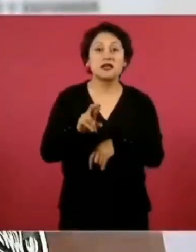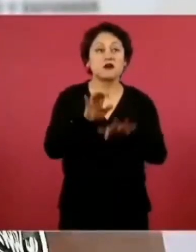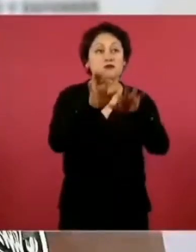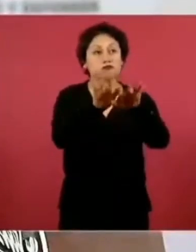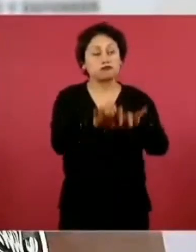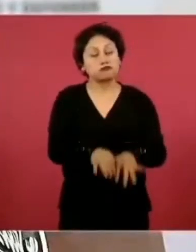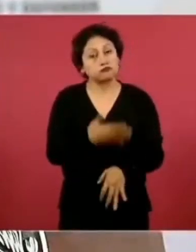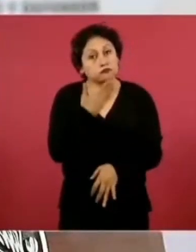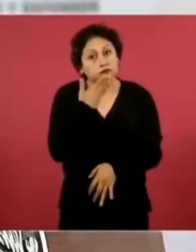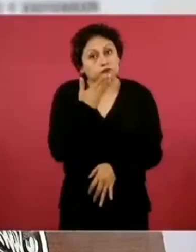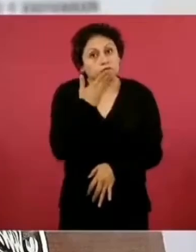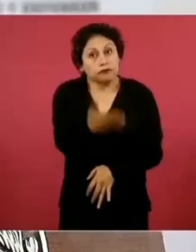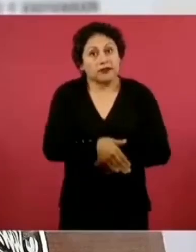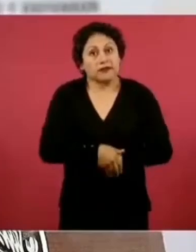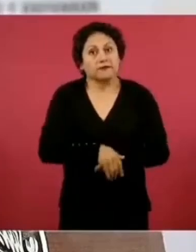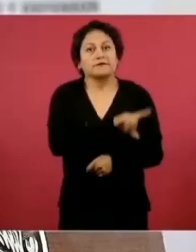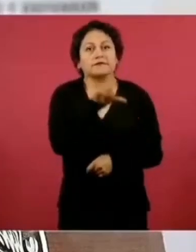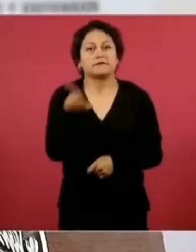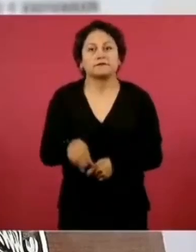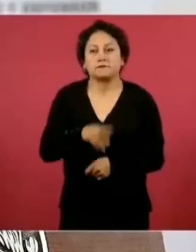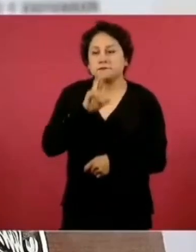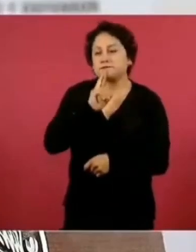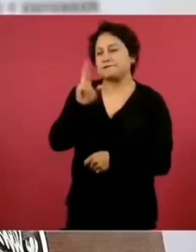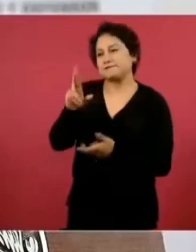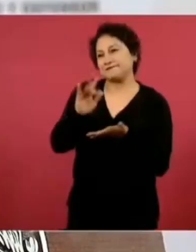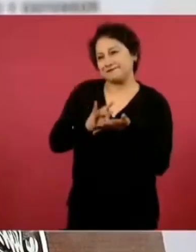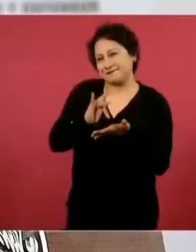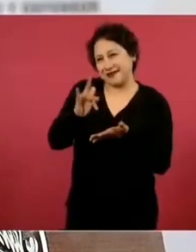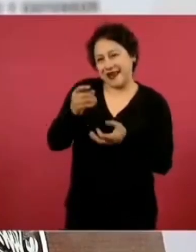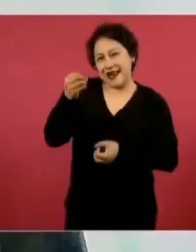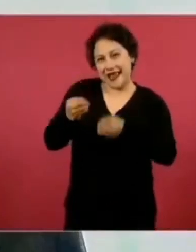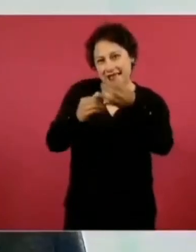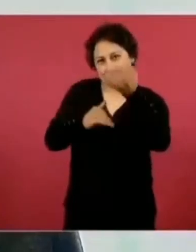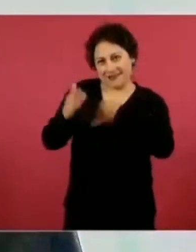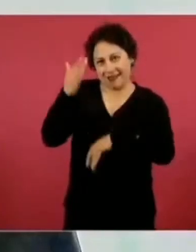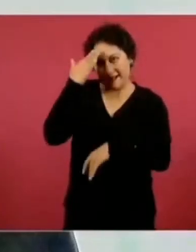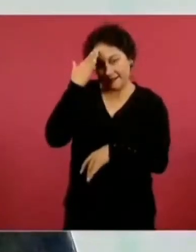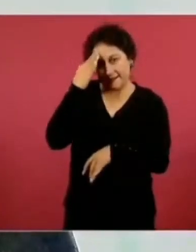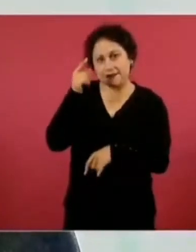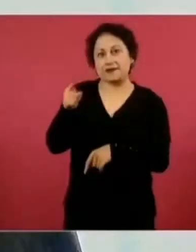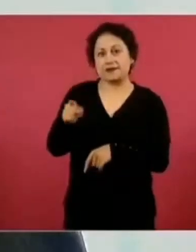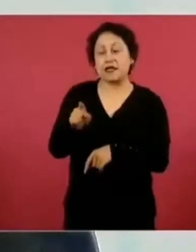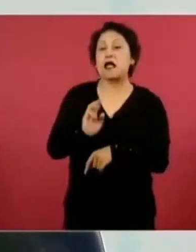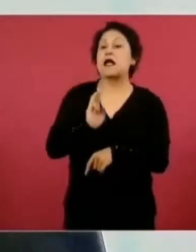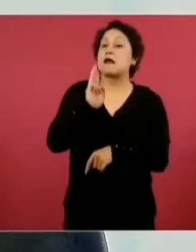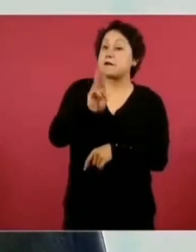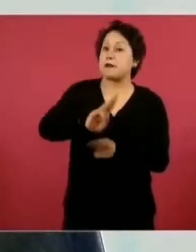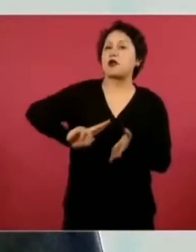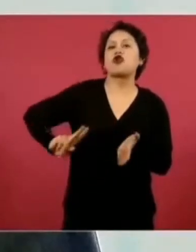le responde Lourdes Mendoza, gracias ministra, el miércoles vuelvo con el tema.